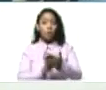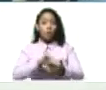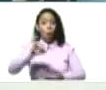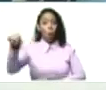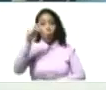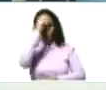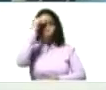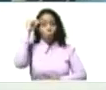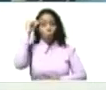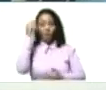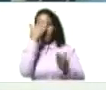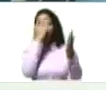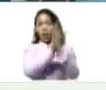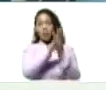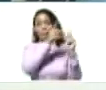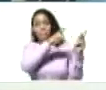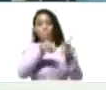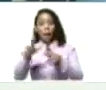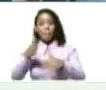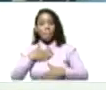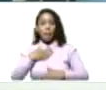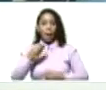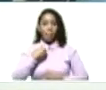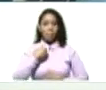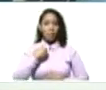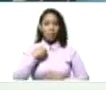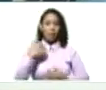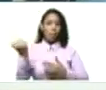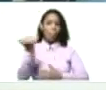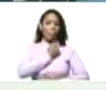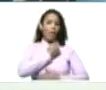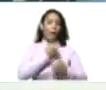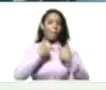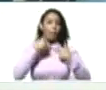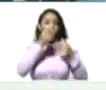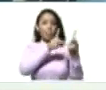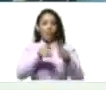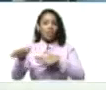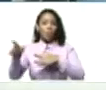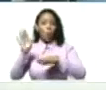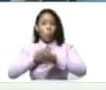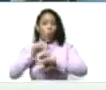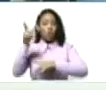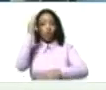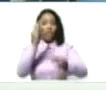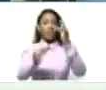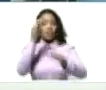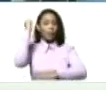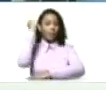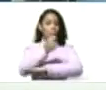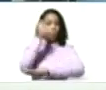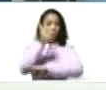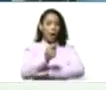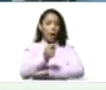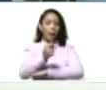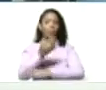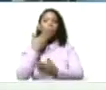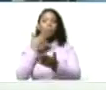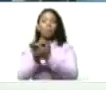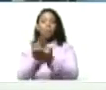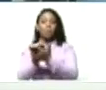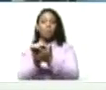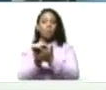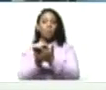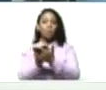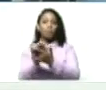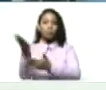Borges al frente del plan para asesinarme. Por eso la Fiscalía y el Tribunal han solicitado en